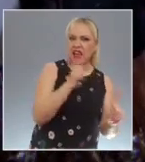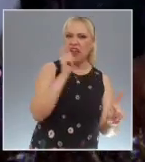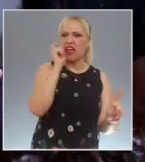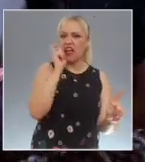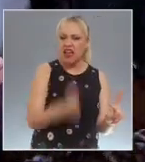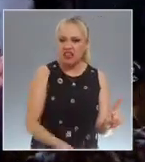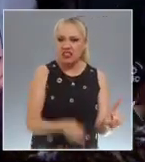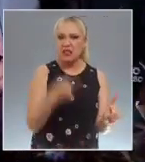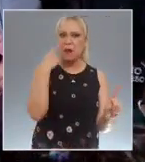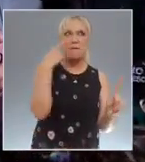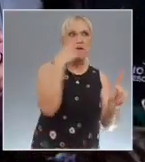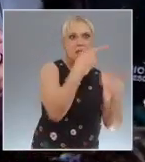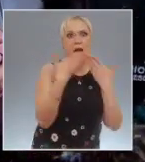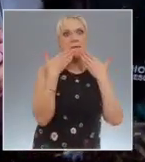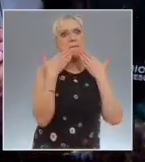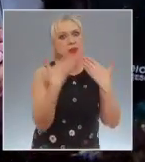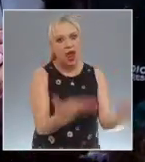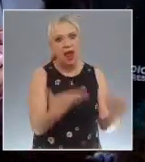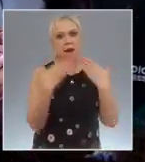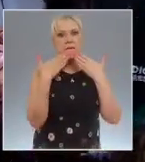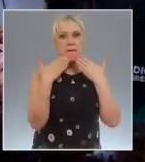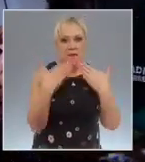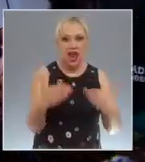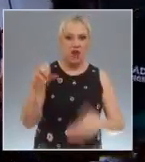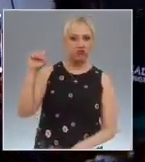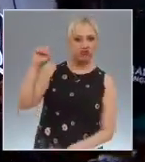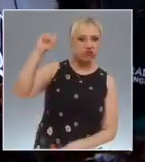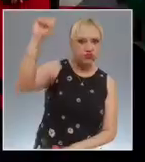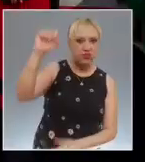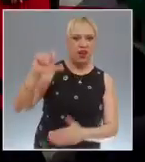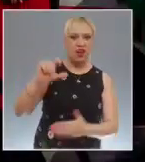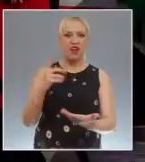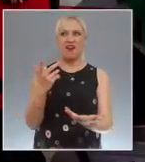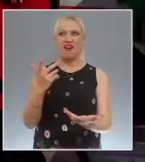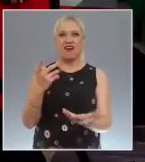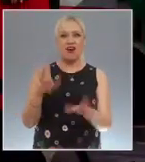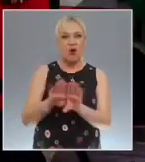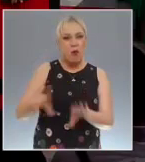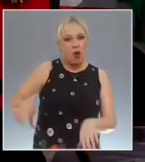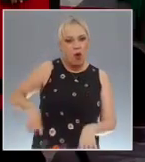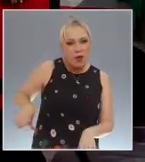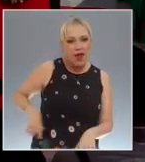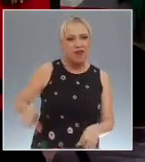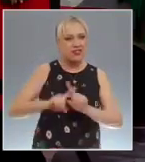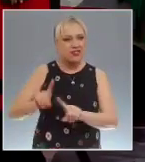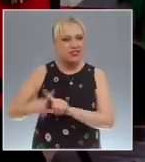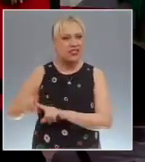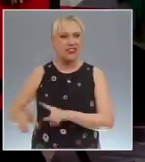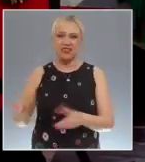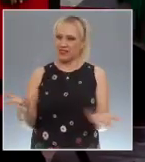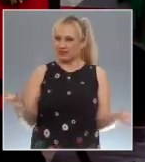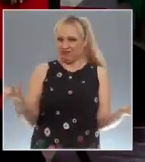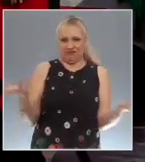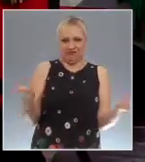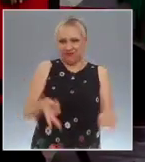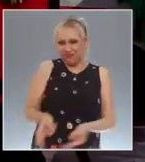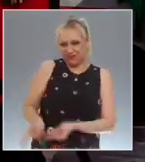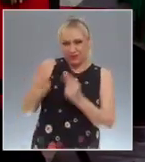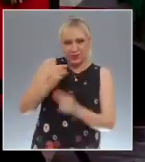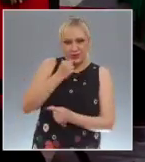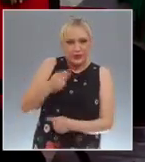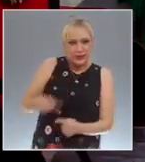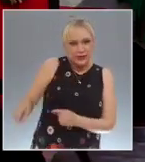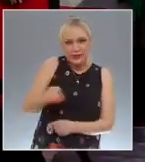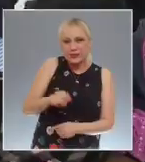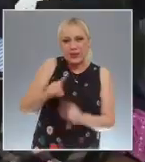por el que vamos a presentar la acción de inconstitucionalidad esta semana. Señalaron que interpondrán amparos y llevarán a cabo una jornada de